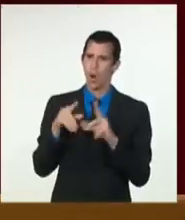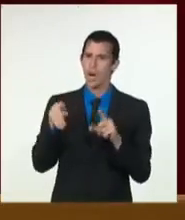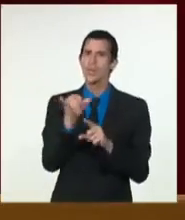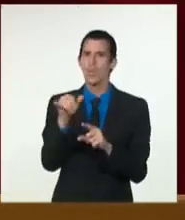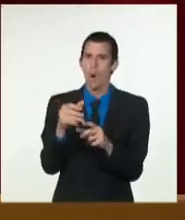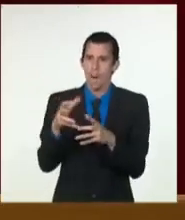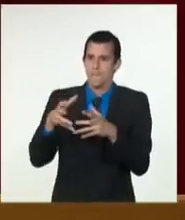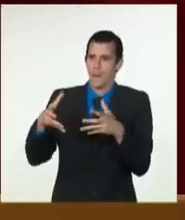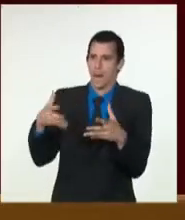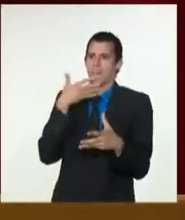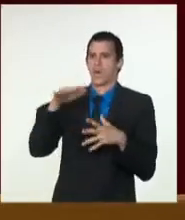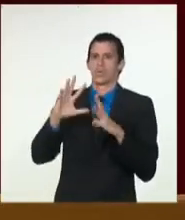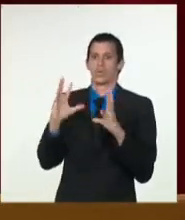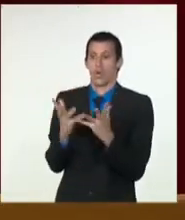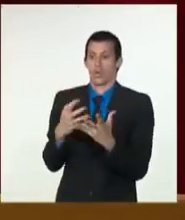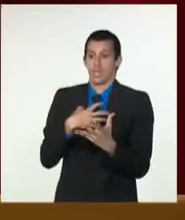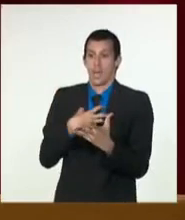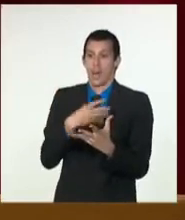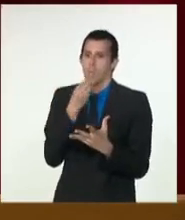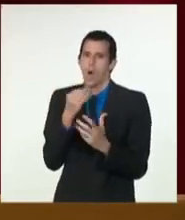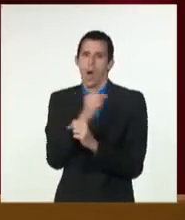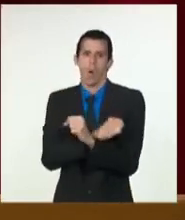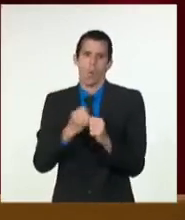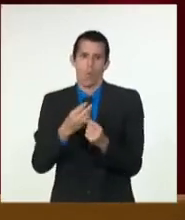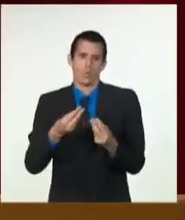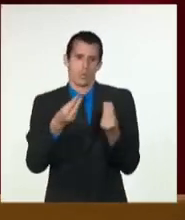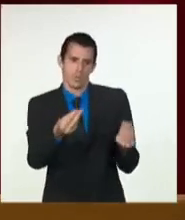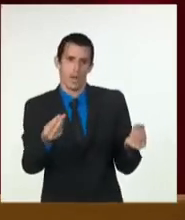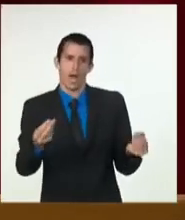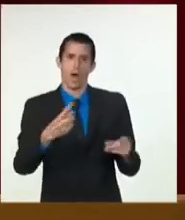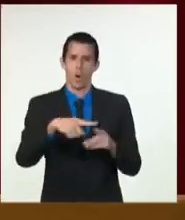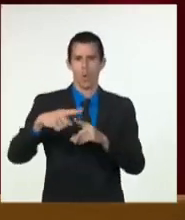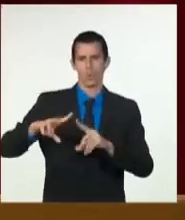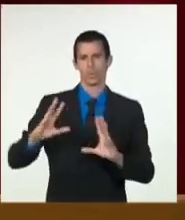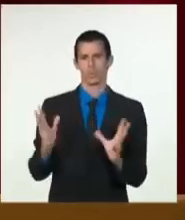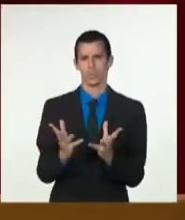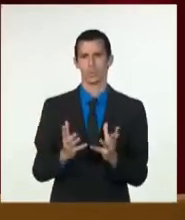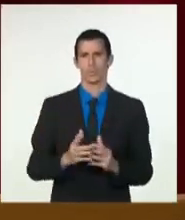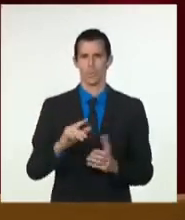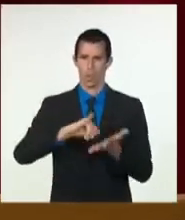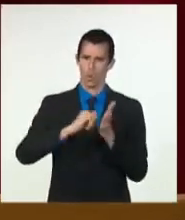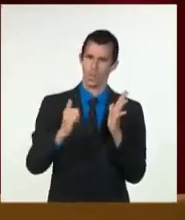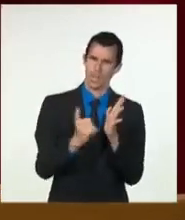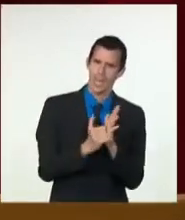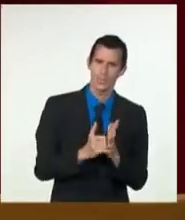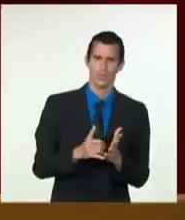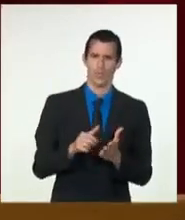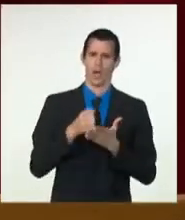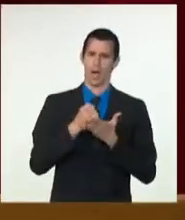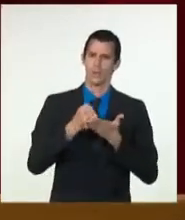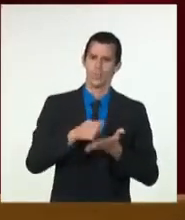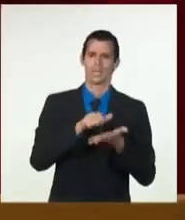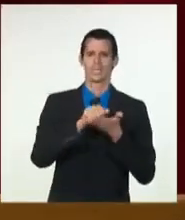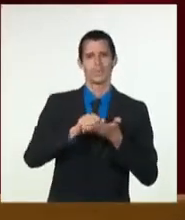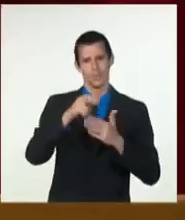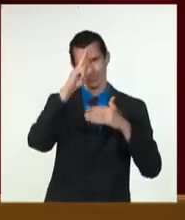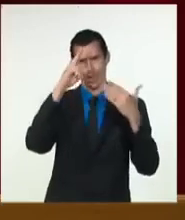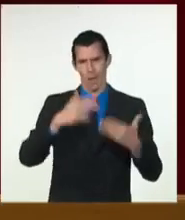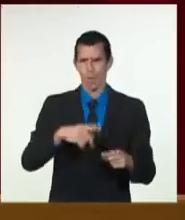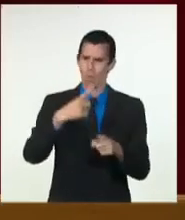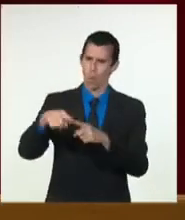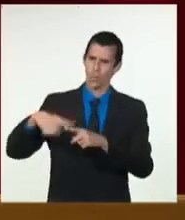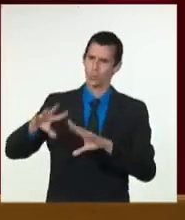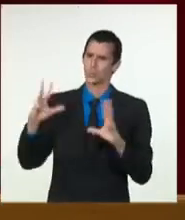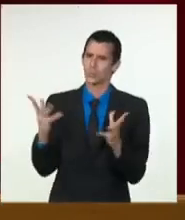autoridad central en la implementación de la política monetaria y la protección gradual y sostenida de la moneda nacional.